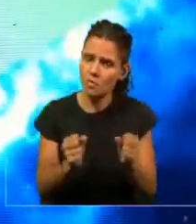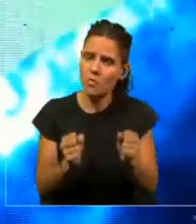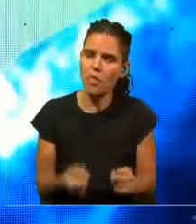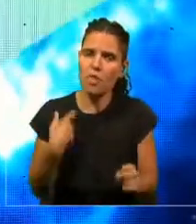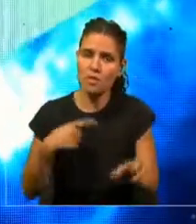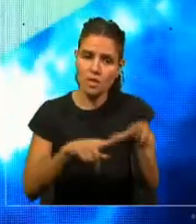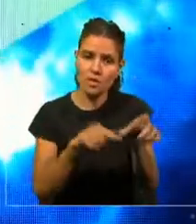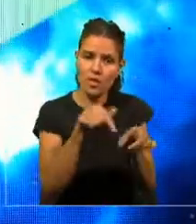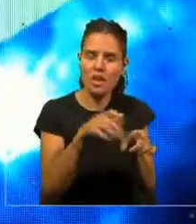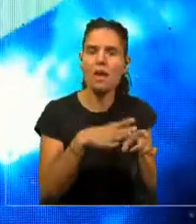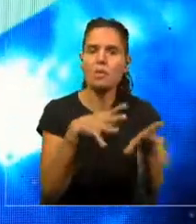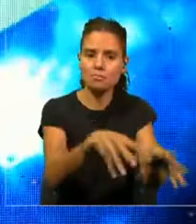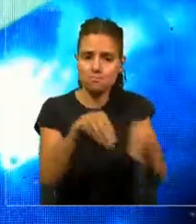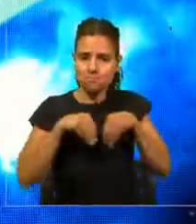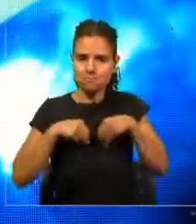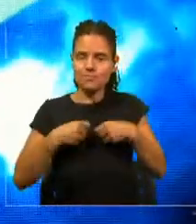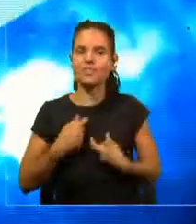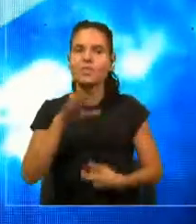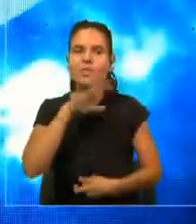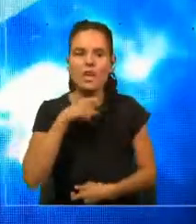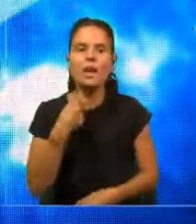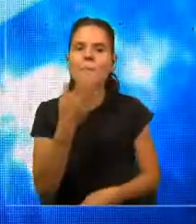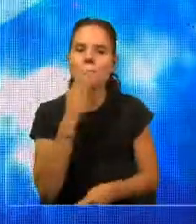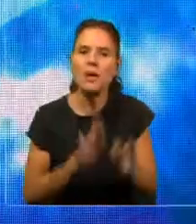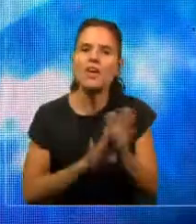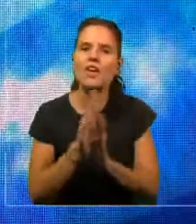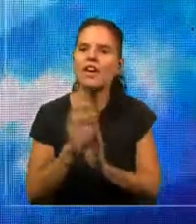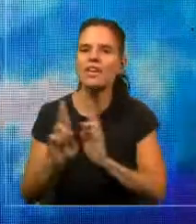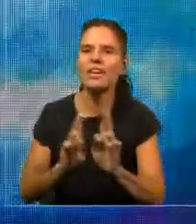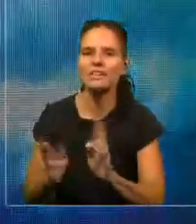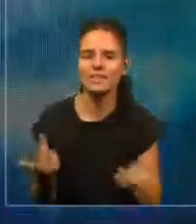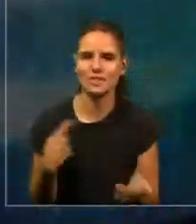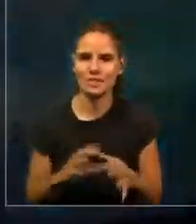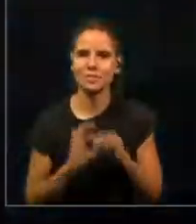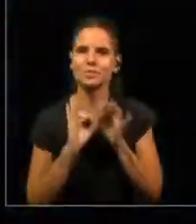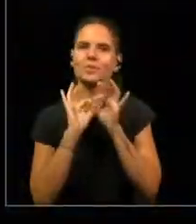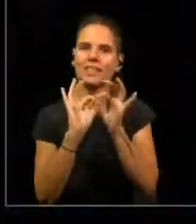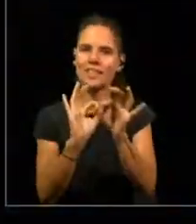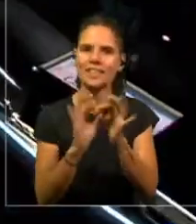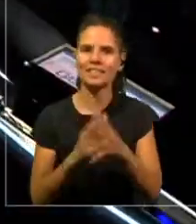y usarla para mejorar nuestras relaciones. Muchas gracias.